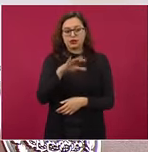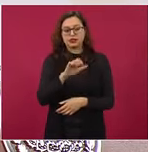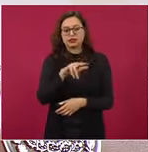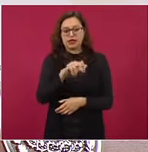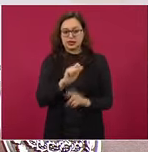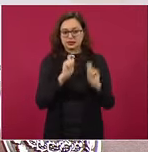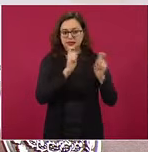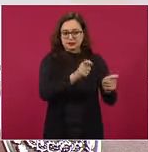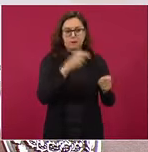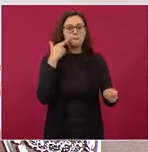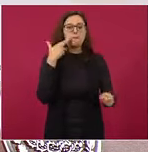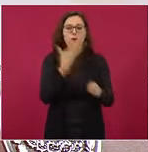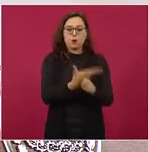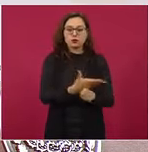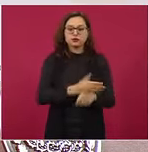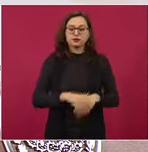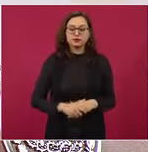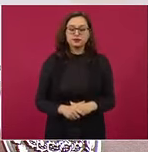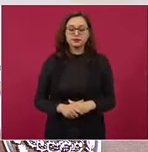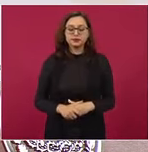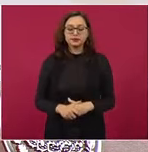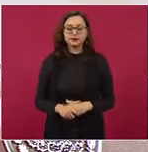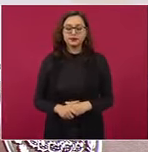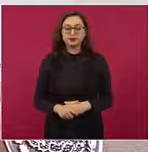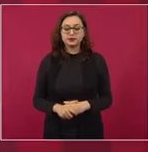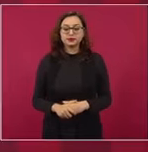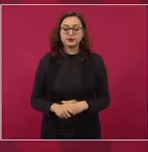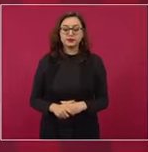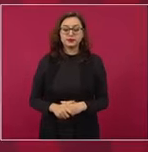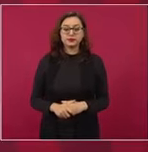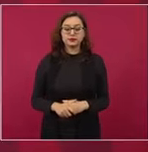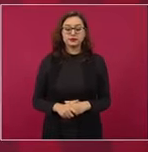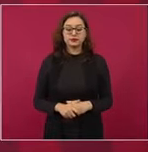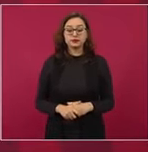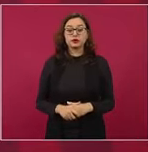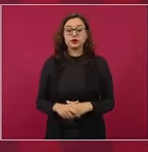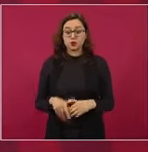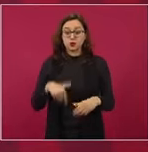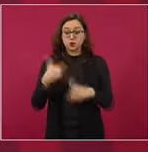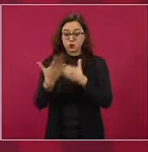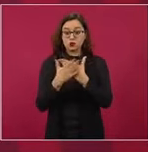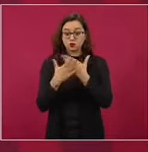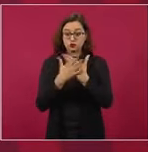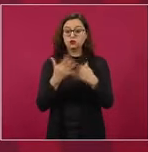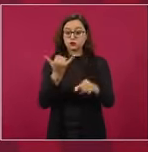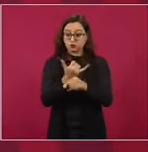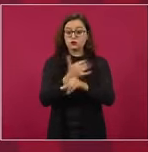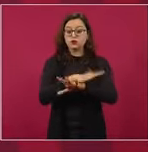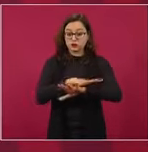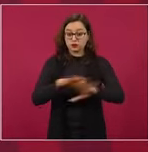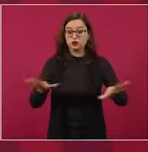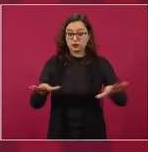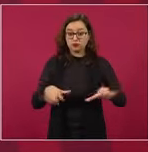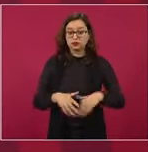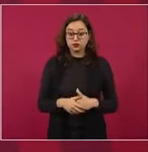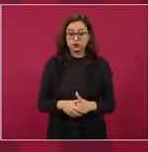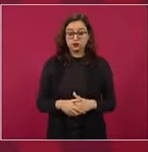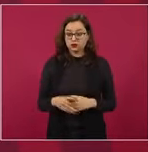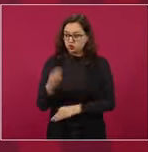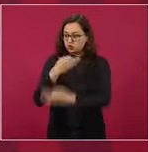vamos a informar, porque es el compromiso de las investigaciones. Y reitero,